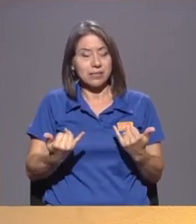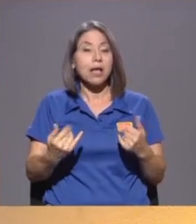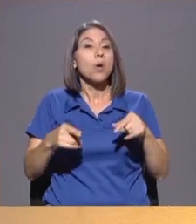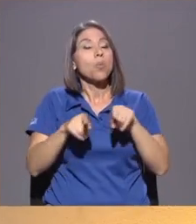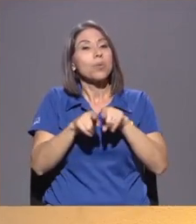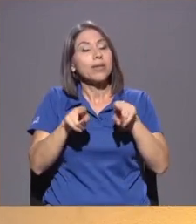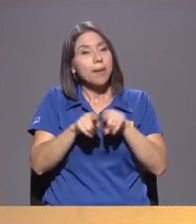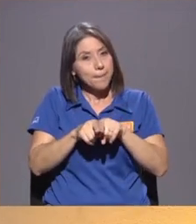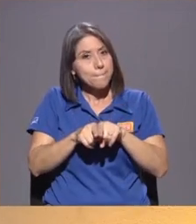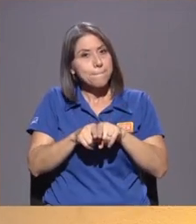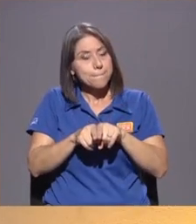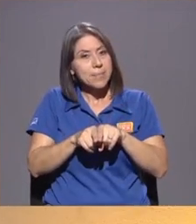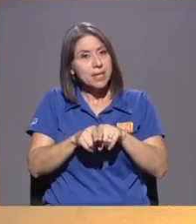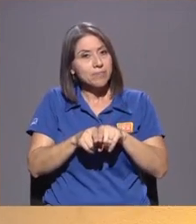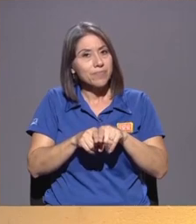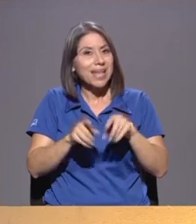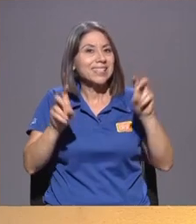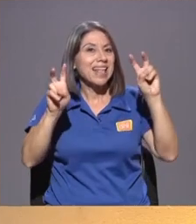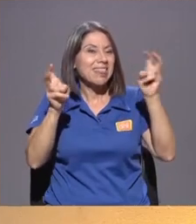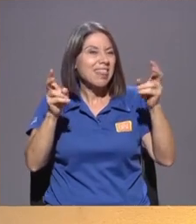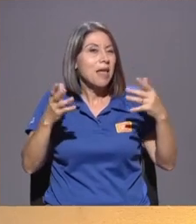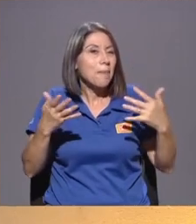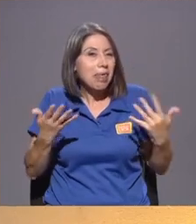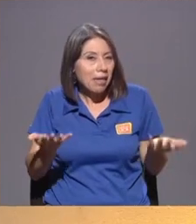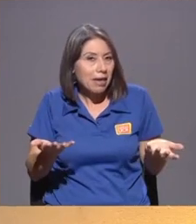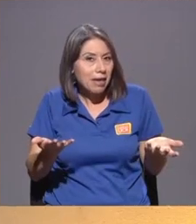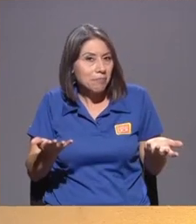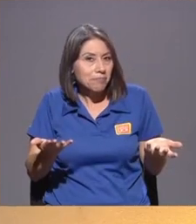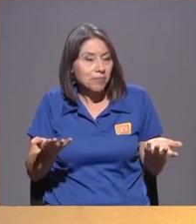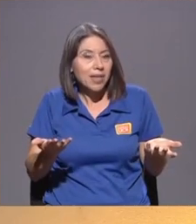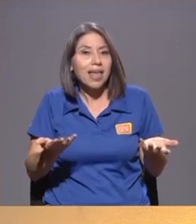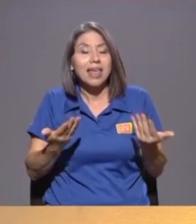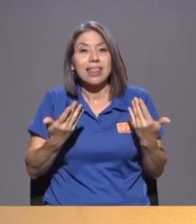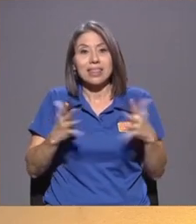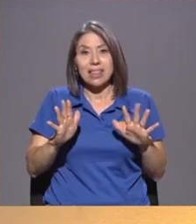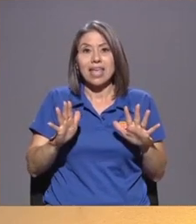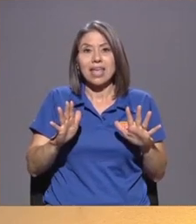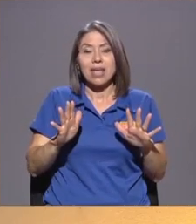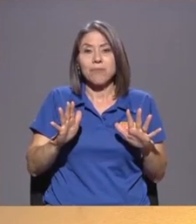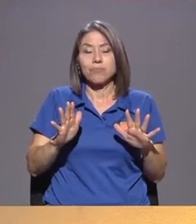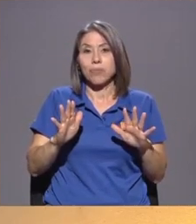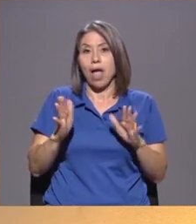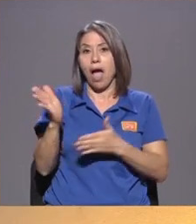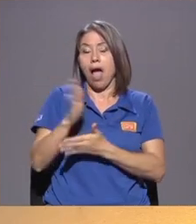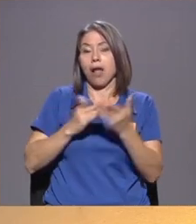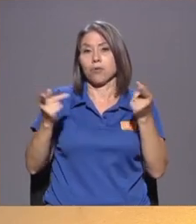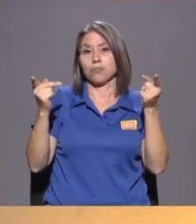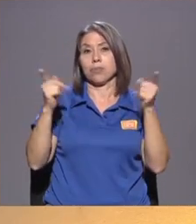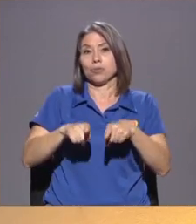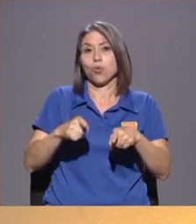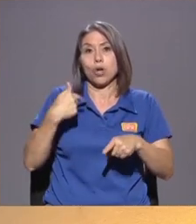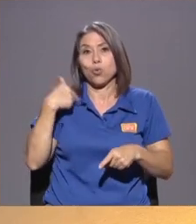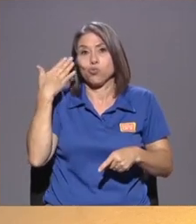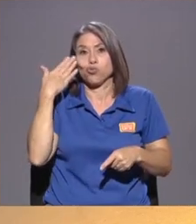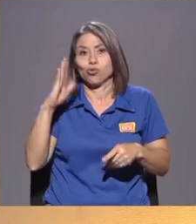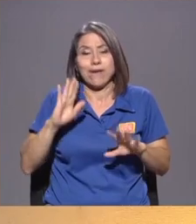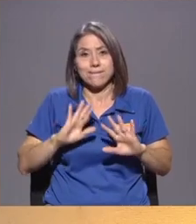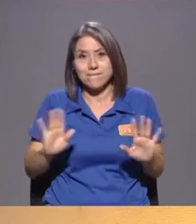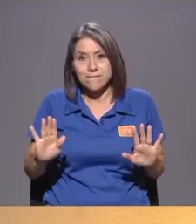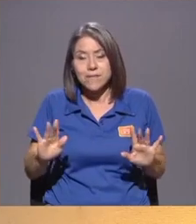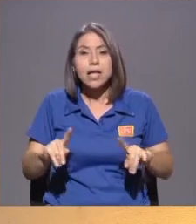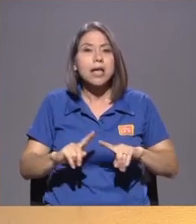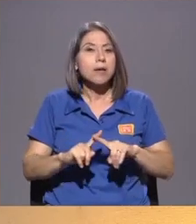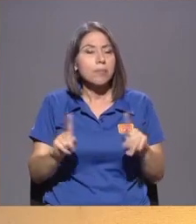la liebre saltó de un espacio que uno no hubiera anticipado Pero por el otro lado